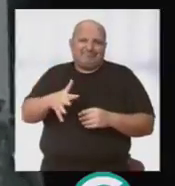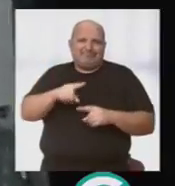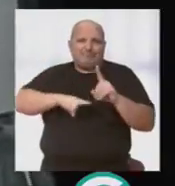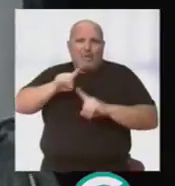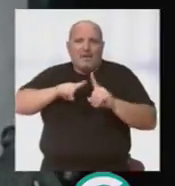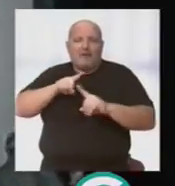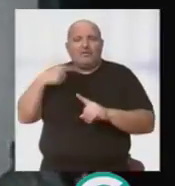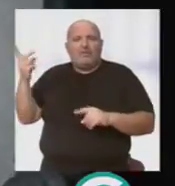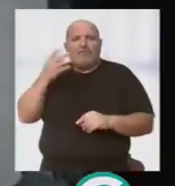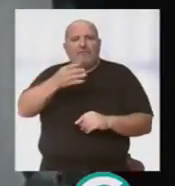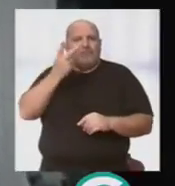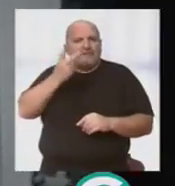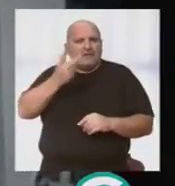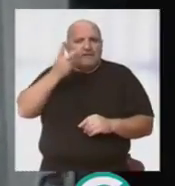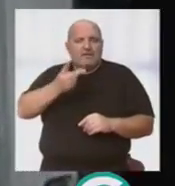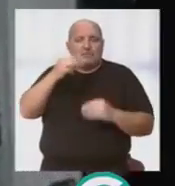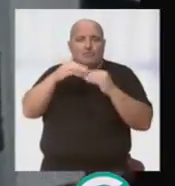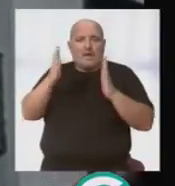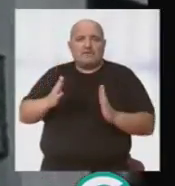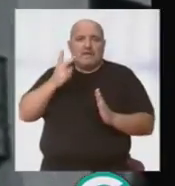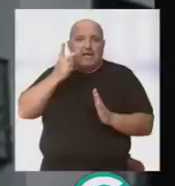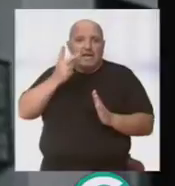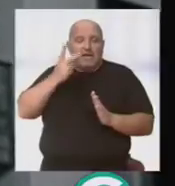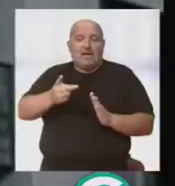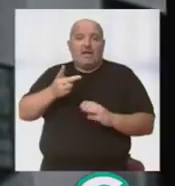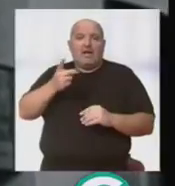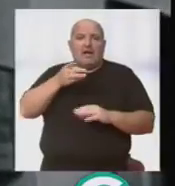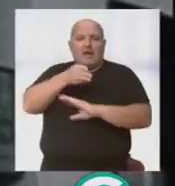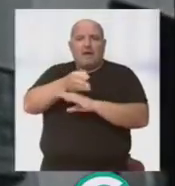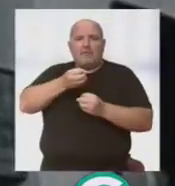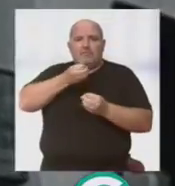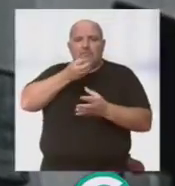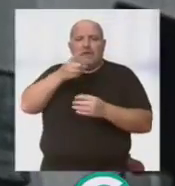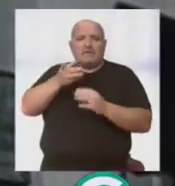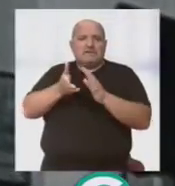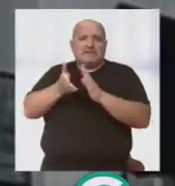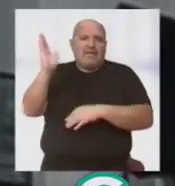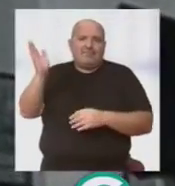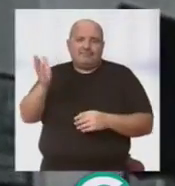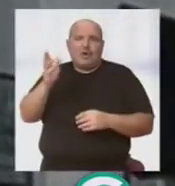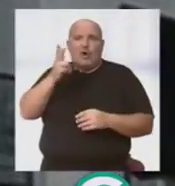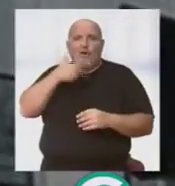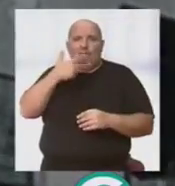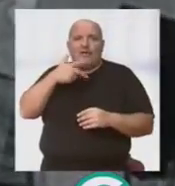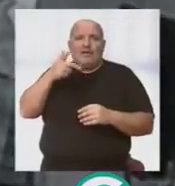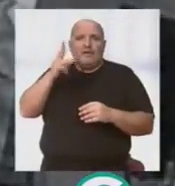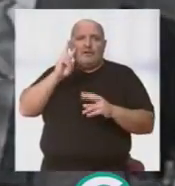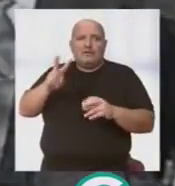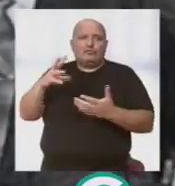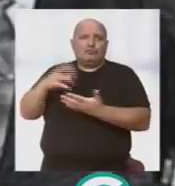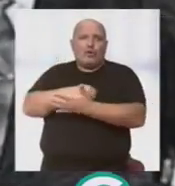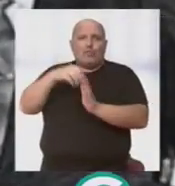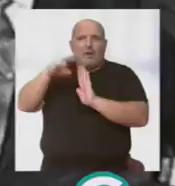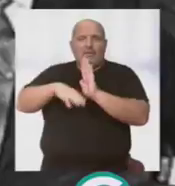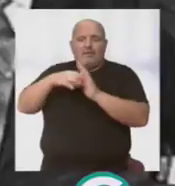pero bueno, yo lo visitaba con cierta frecuencia en su casa y lo puse al día. Él se ha ido conociendo con pelos y señales toda la